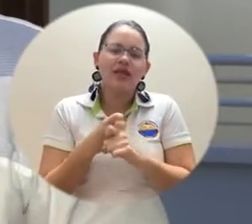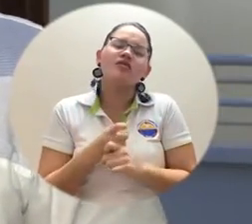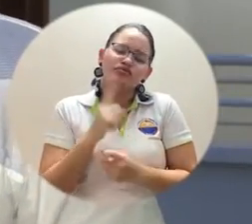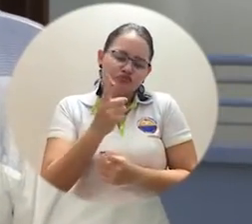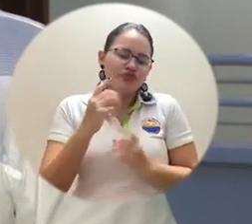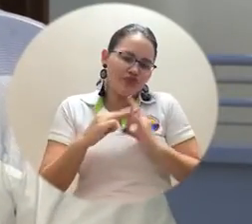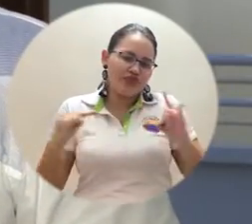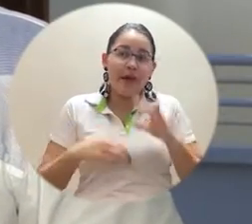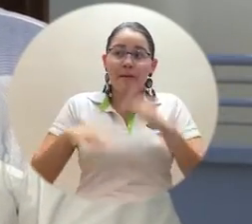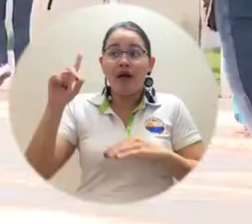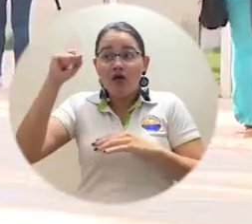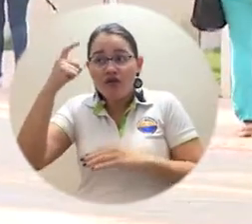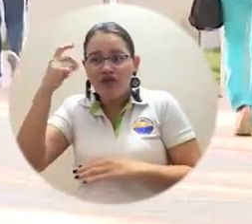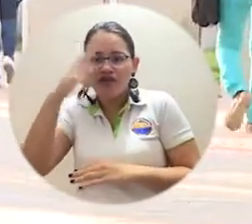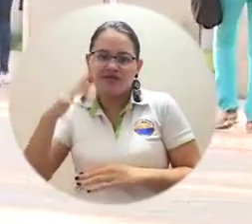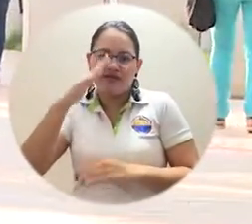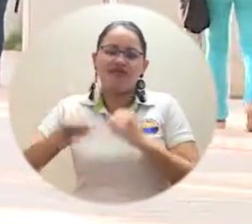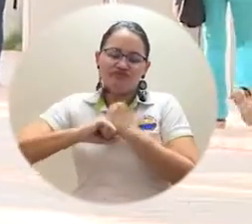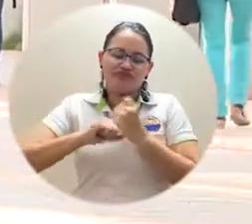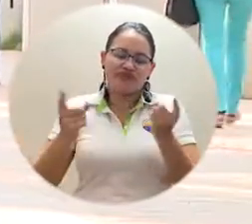y con el aporte del gobierno nacional.